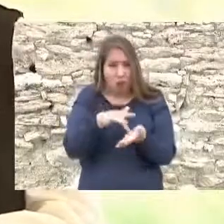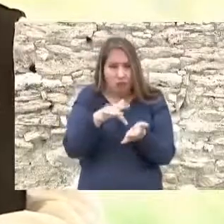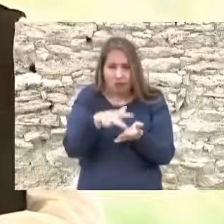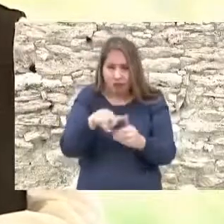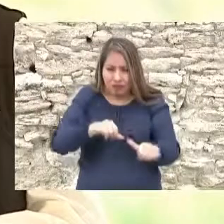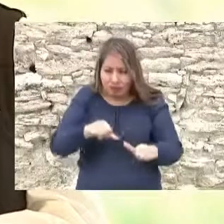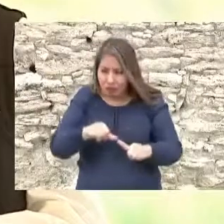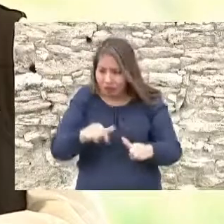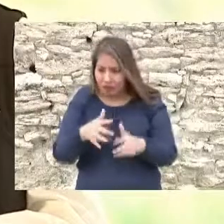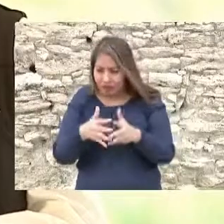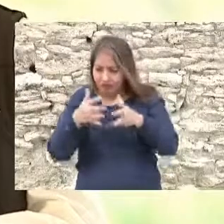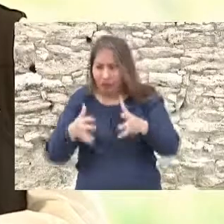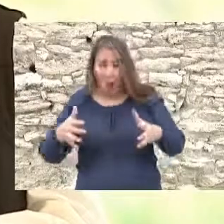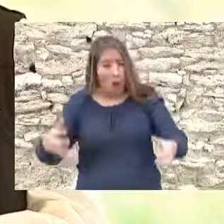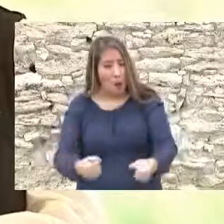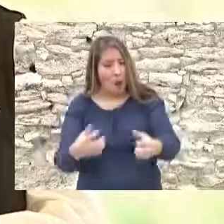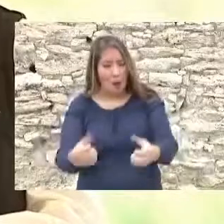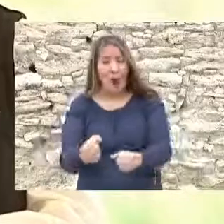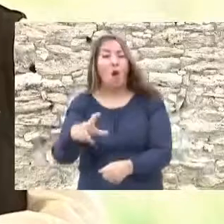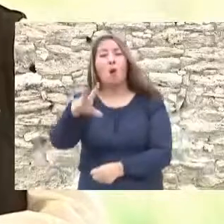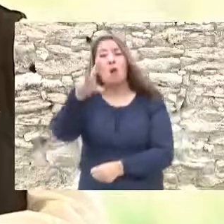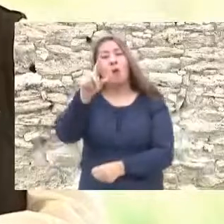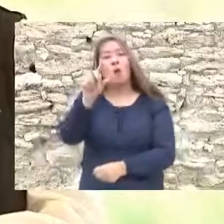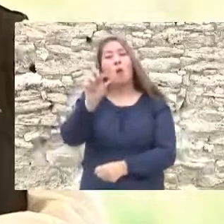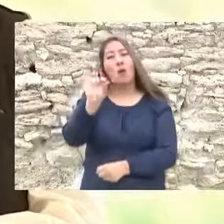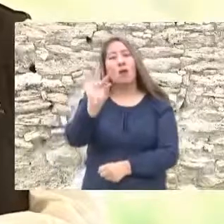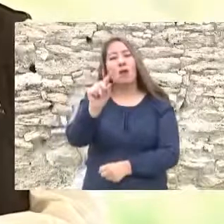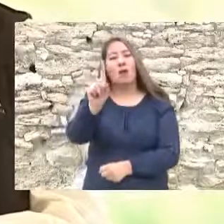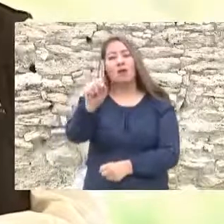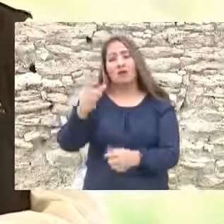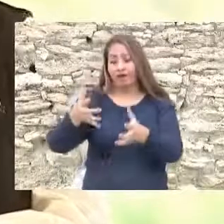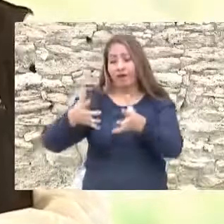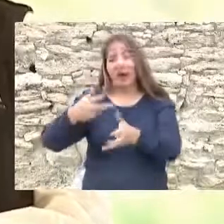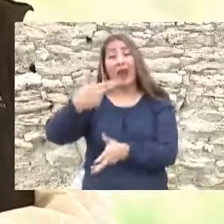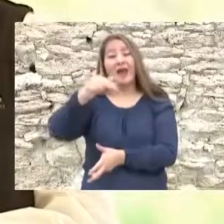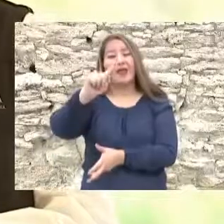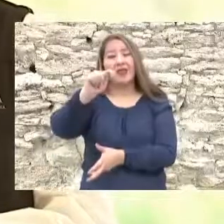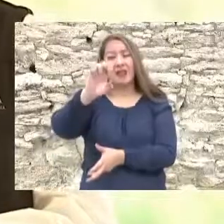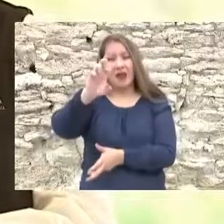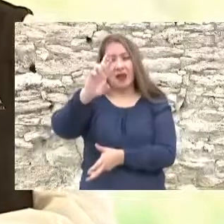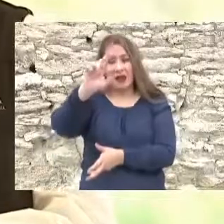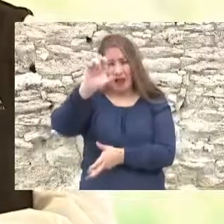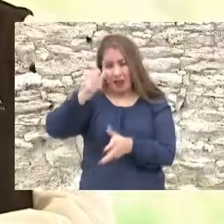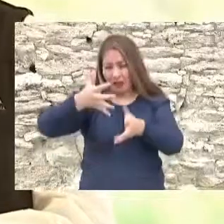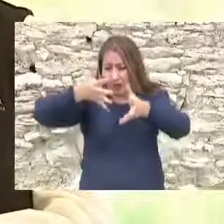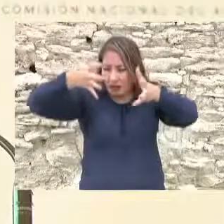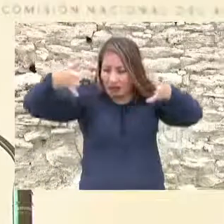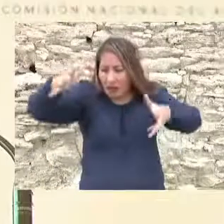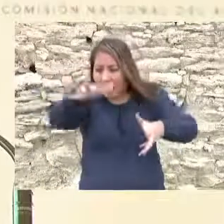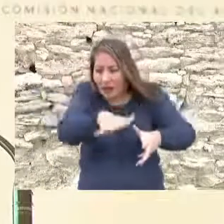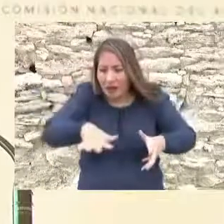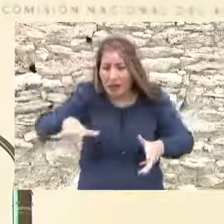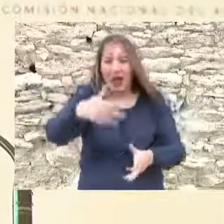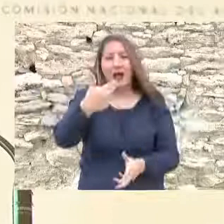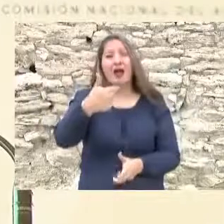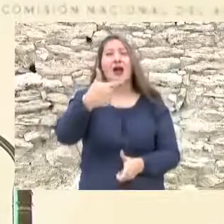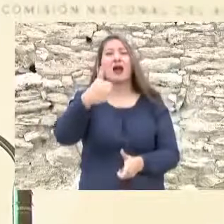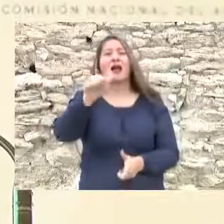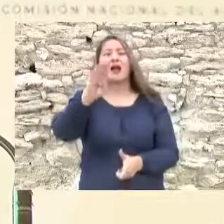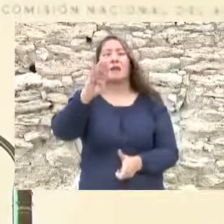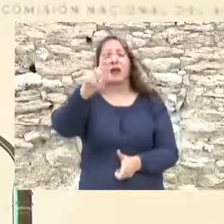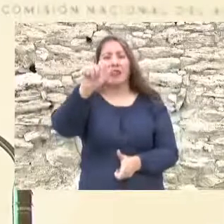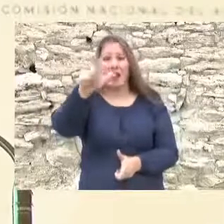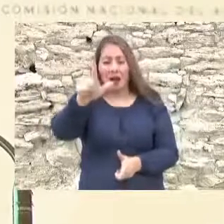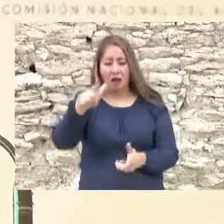a acciones como esta, hemos recuperado 41 hectáreas en las zonas de Garabatala, La Becerra, La